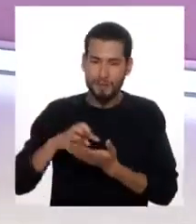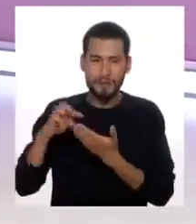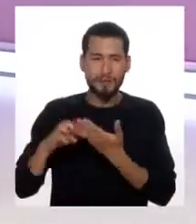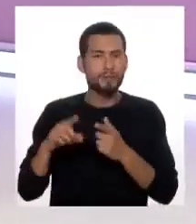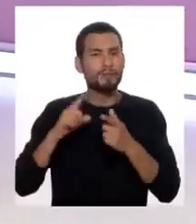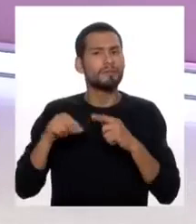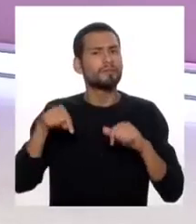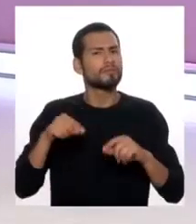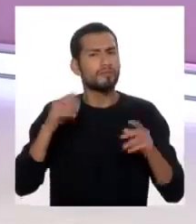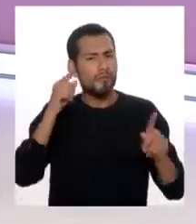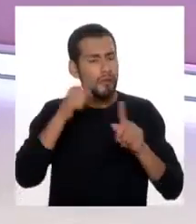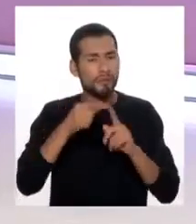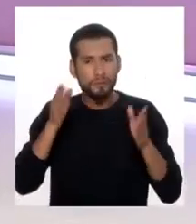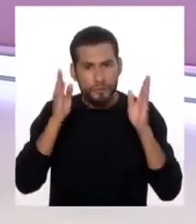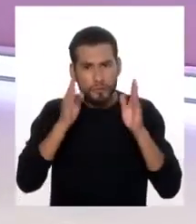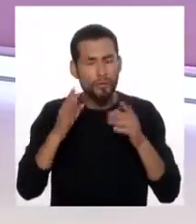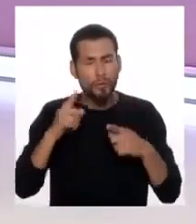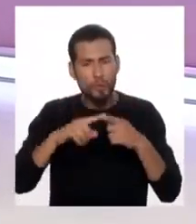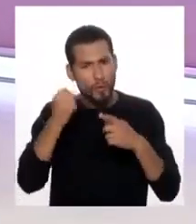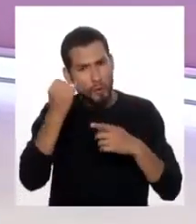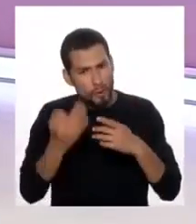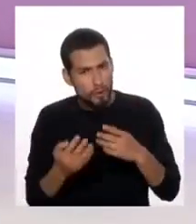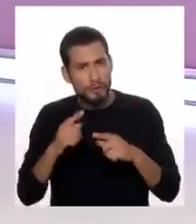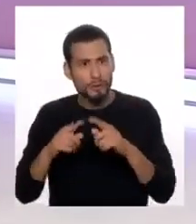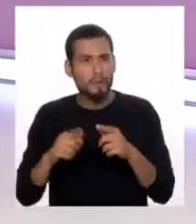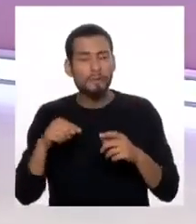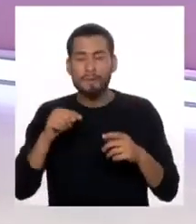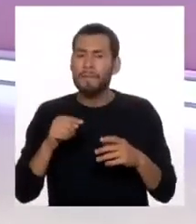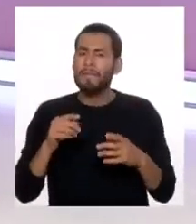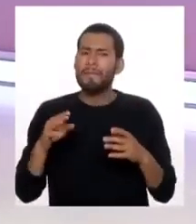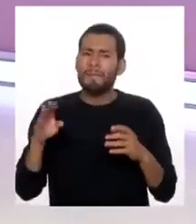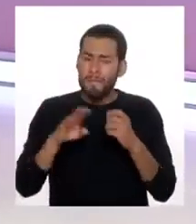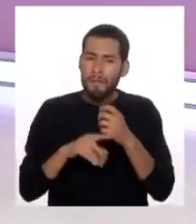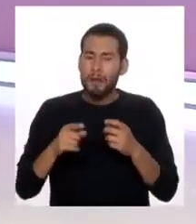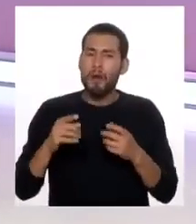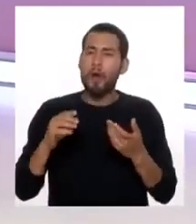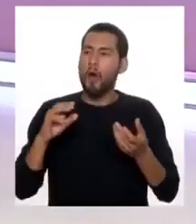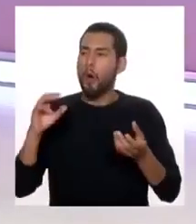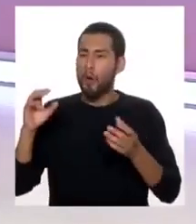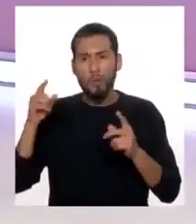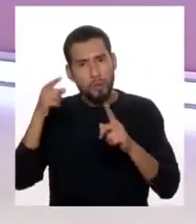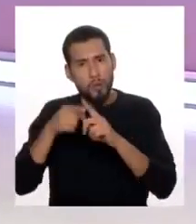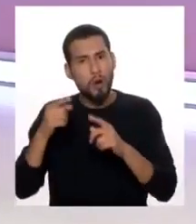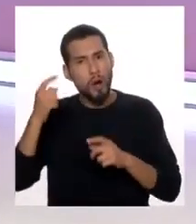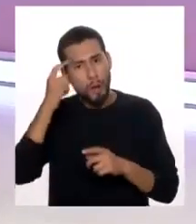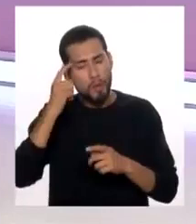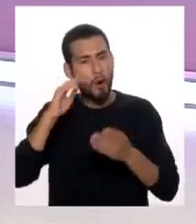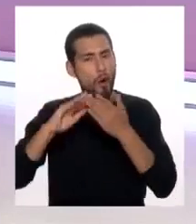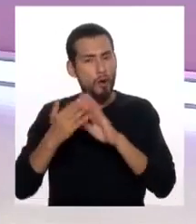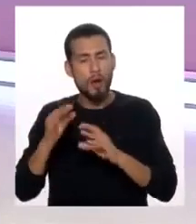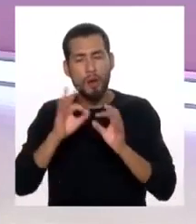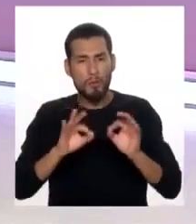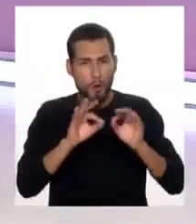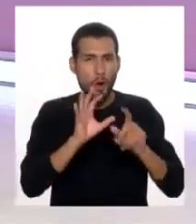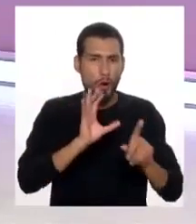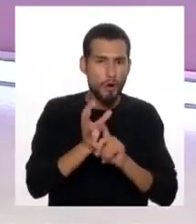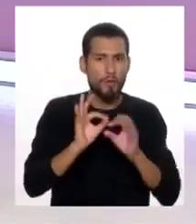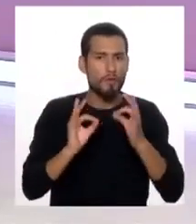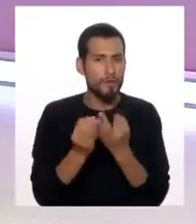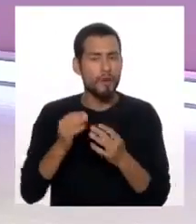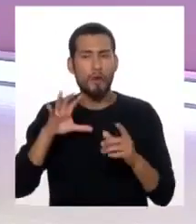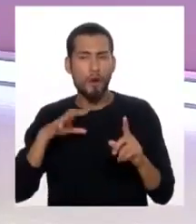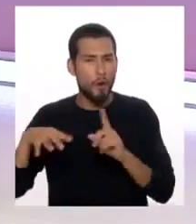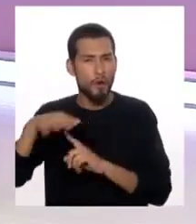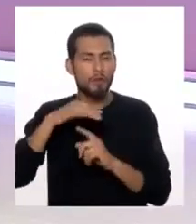mostrar todas las iniciativas de atención, extramuros básicamente de carácter comunitario, la importancia de la familia, de la comunidad, del entorno,